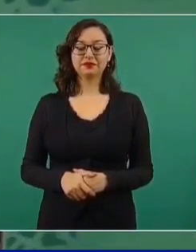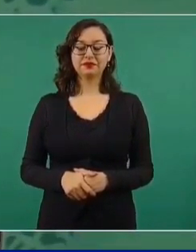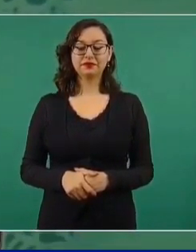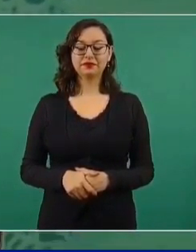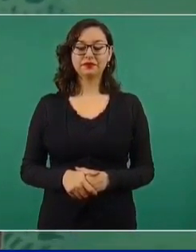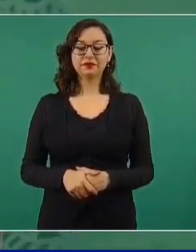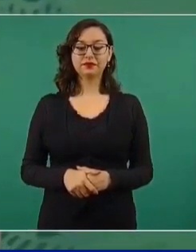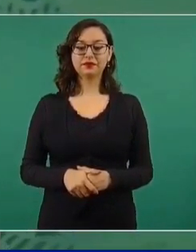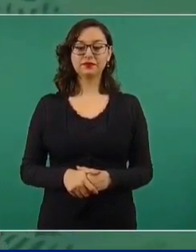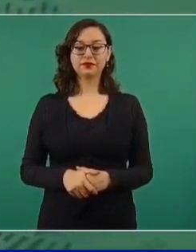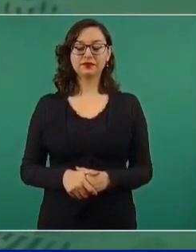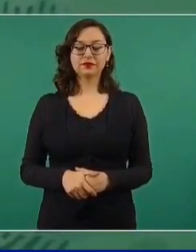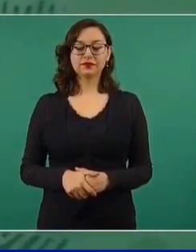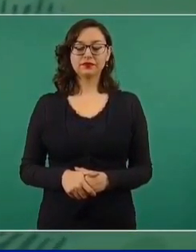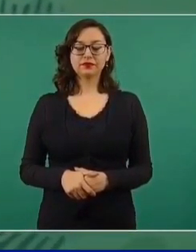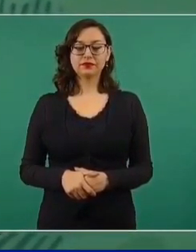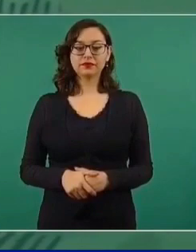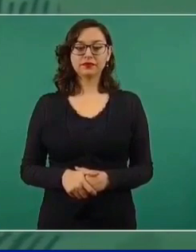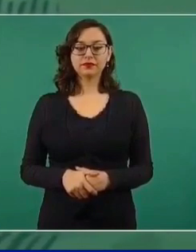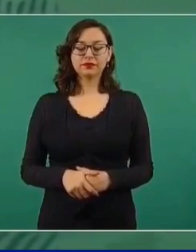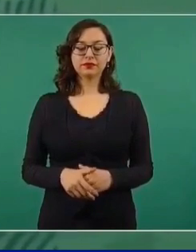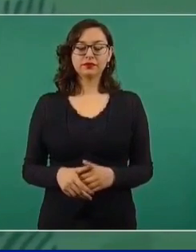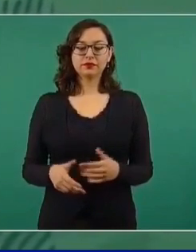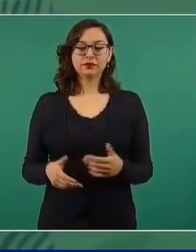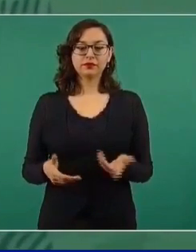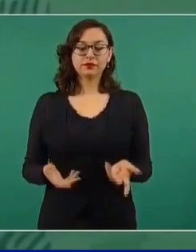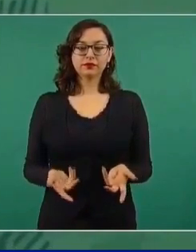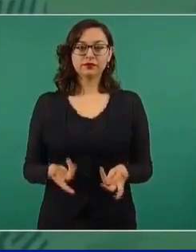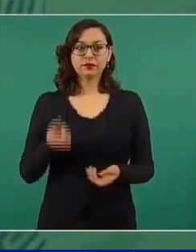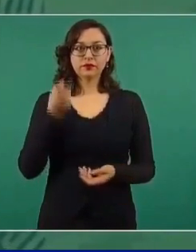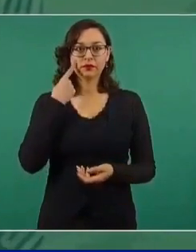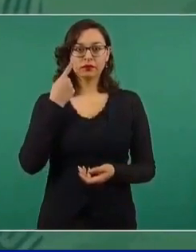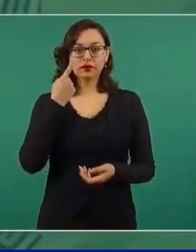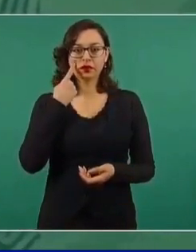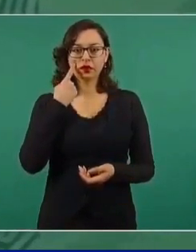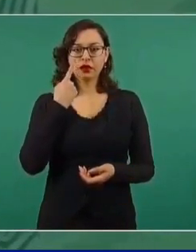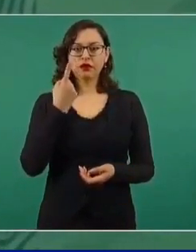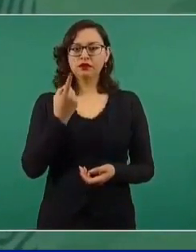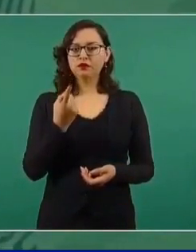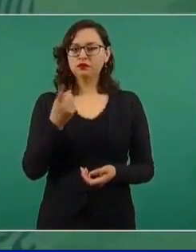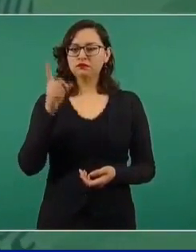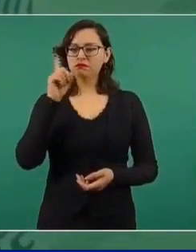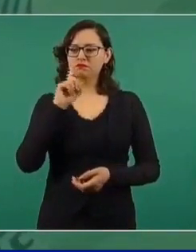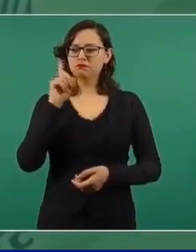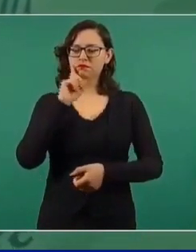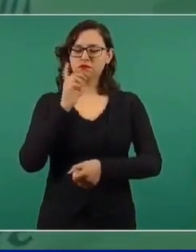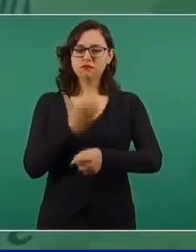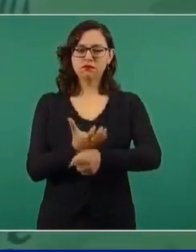Bueno, compañera salió en la red